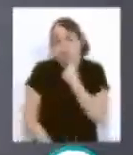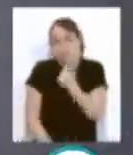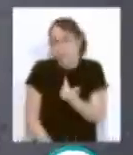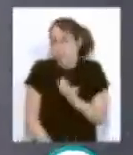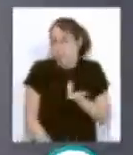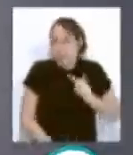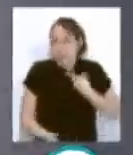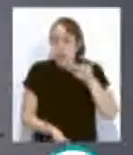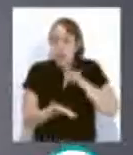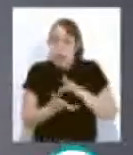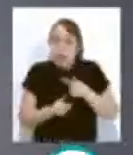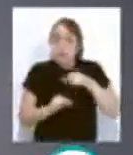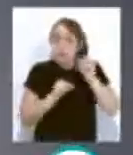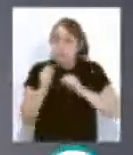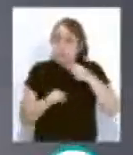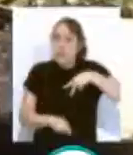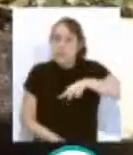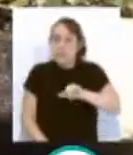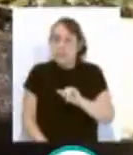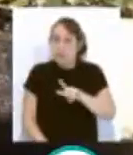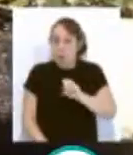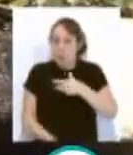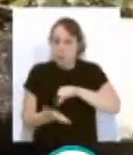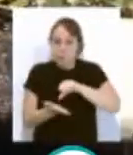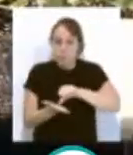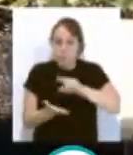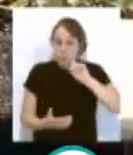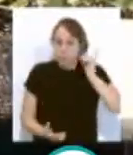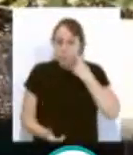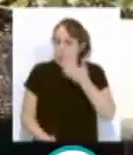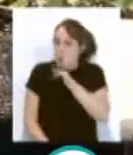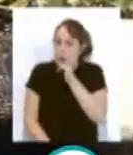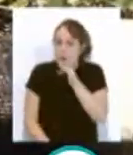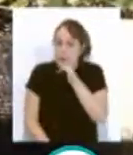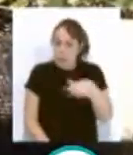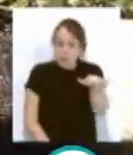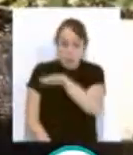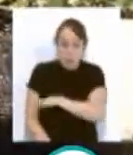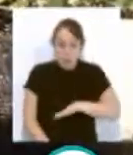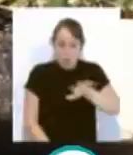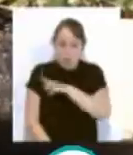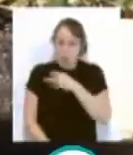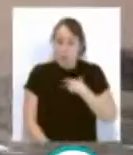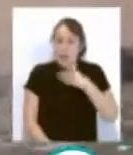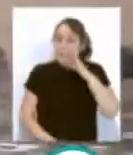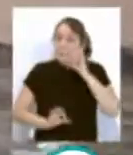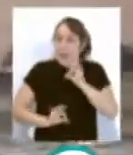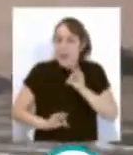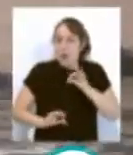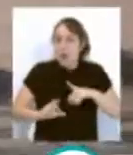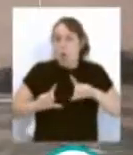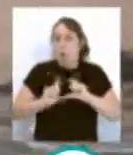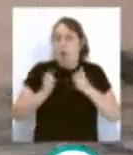ningún caso de virus del nil occidental en la ciudad, cuyo término municipal no está considerado zona de riesgo por la Junta de